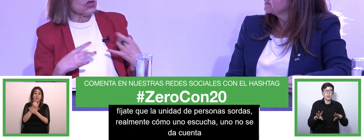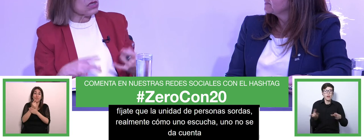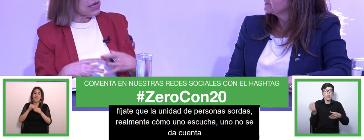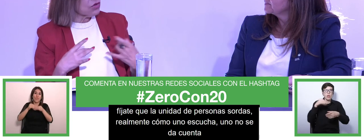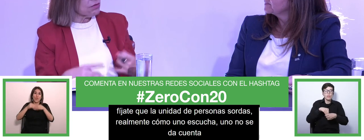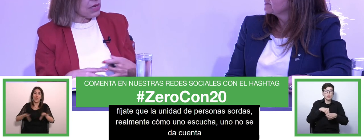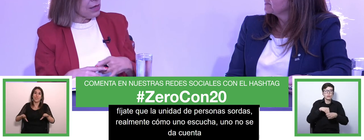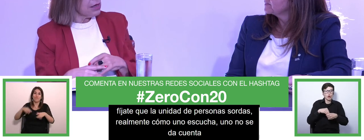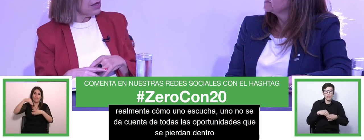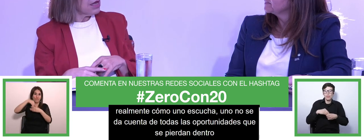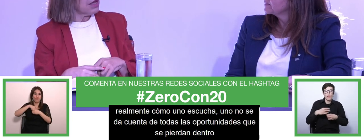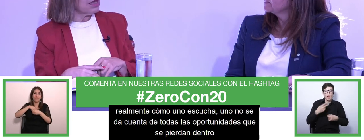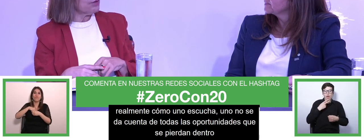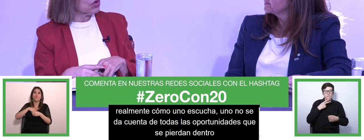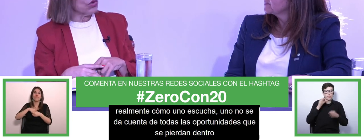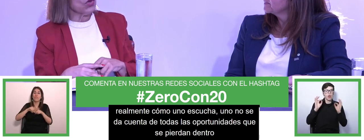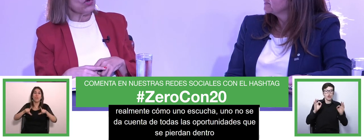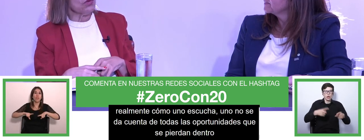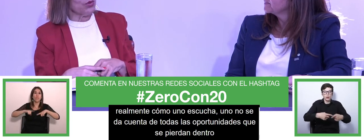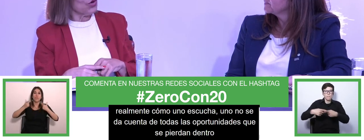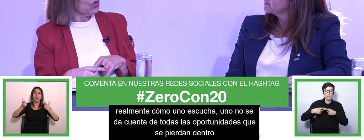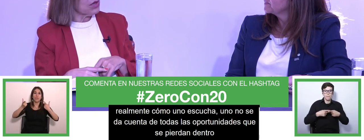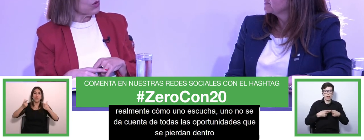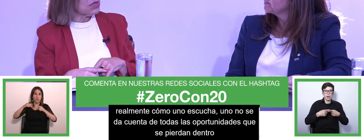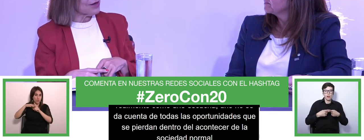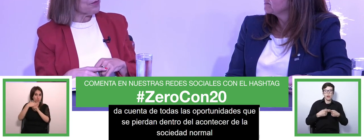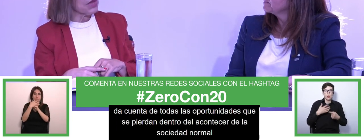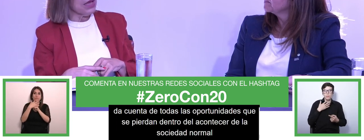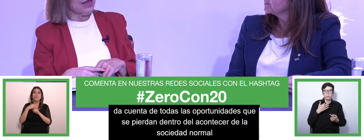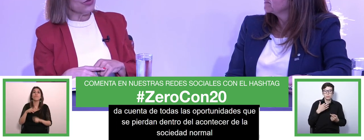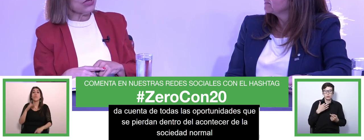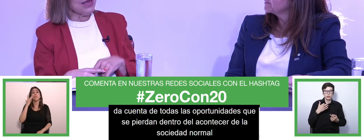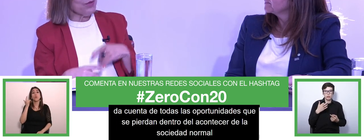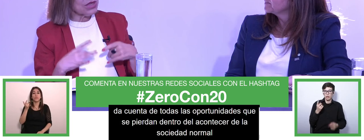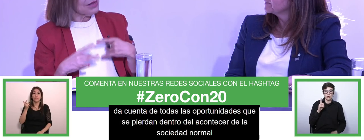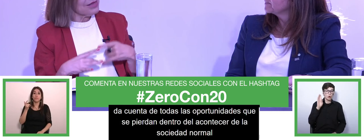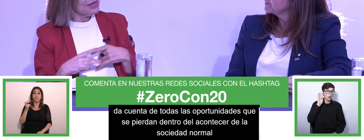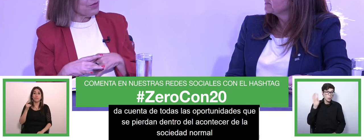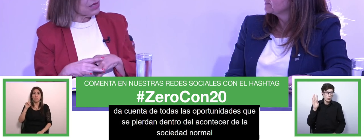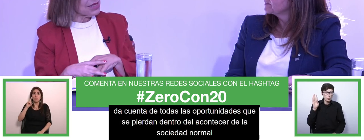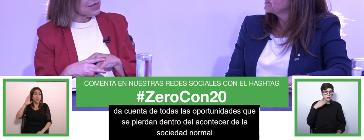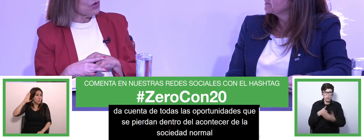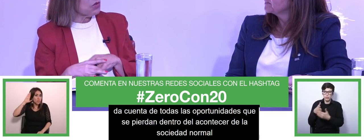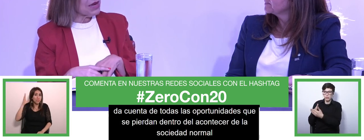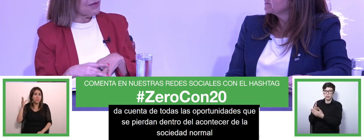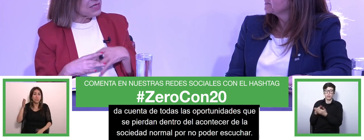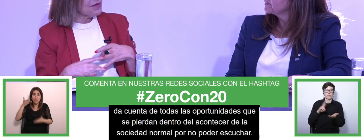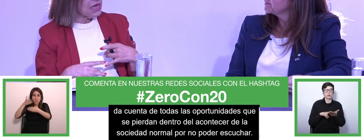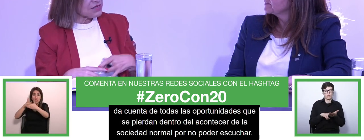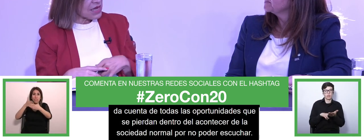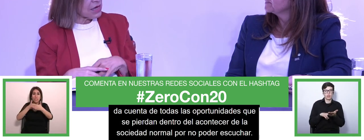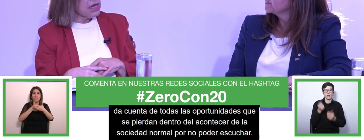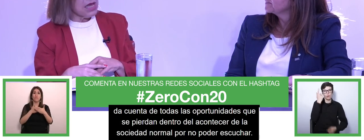de la sociedad normal por no poder escuchar entonces que importante este tipo de instancias como para